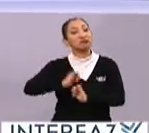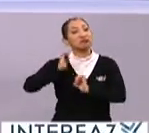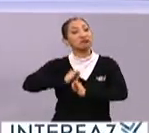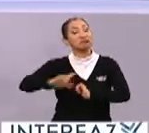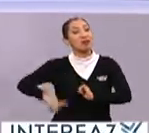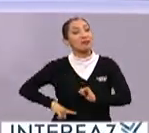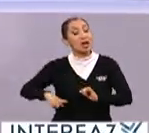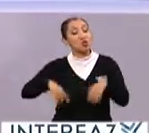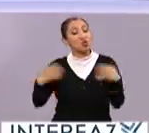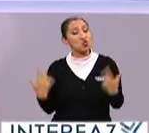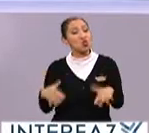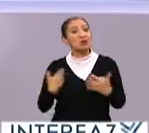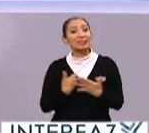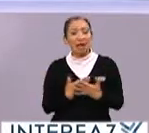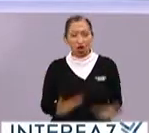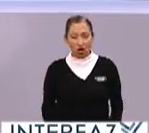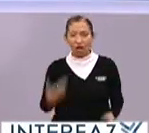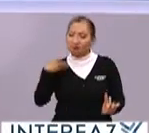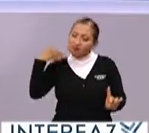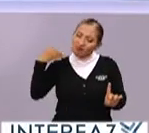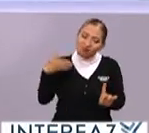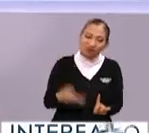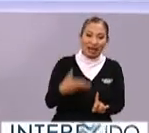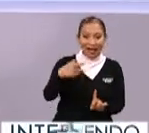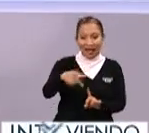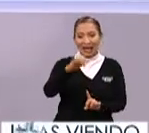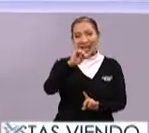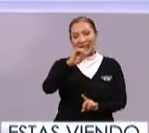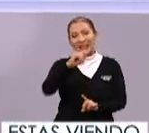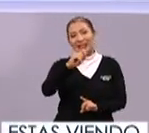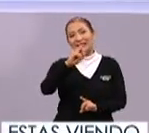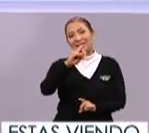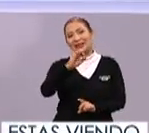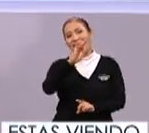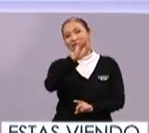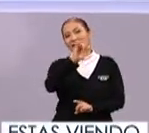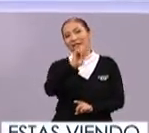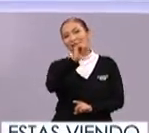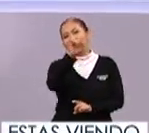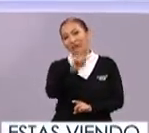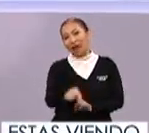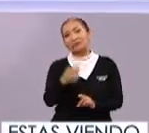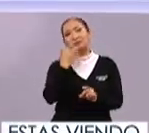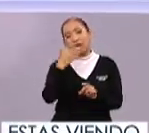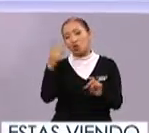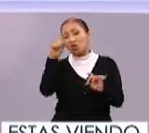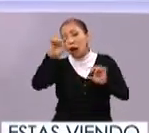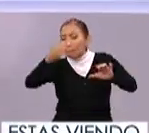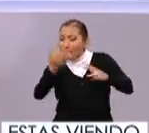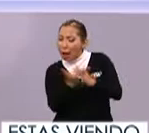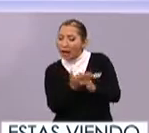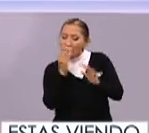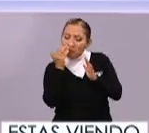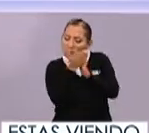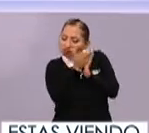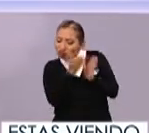popular. Y por eso hemos querido dedicarle en Interfaz un buen bloque, un buen pedazo